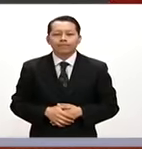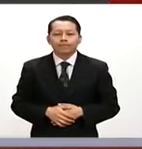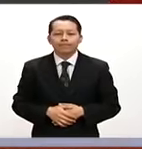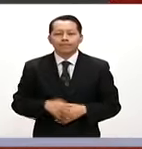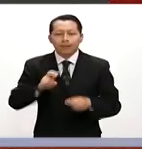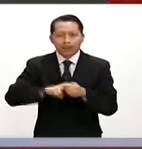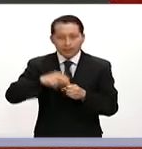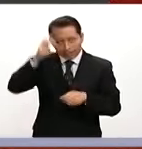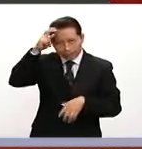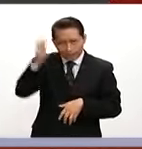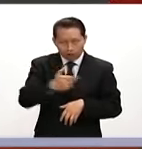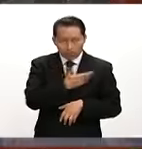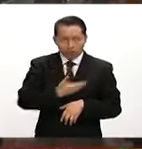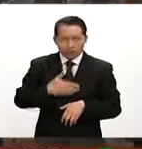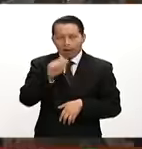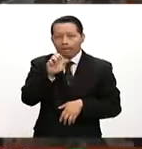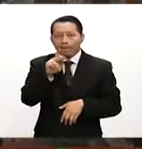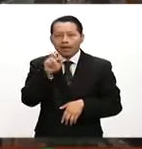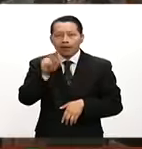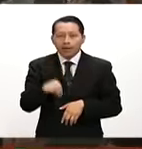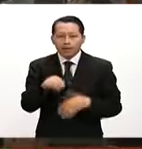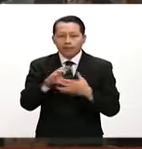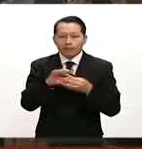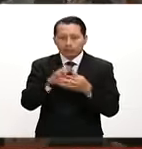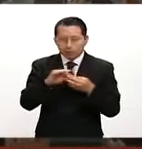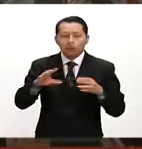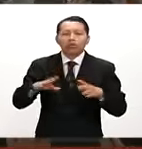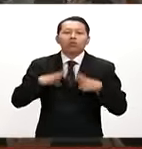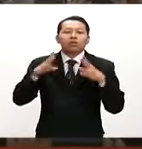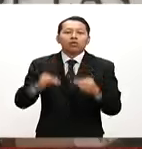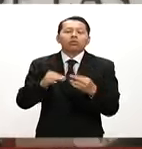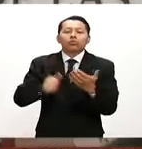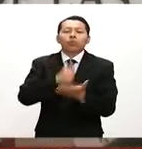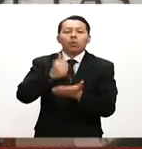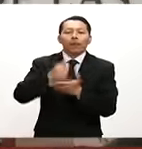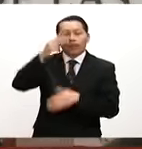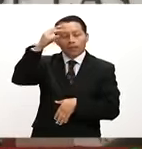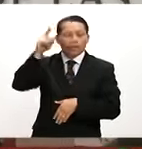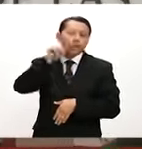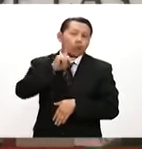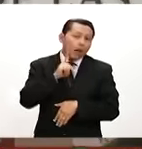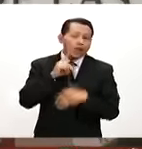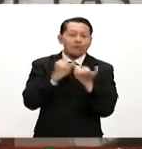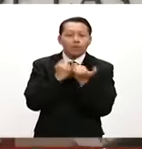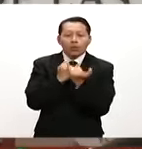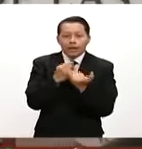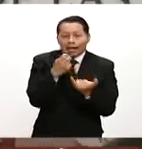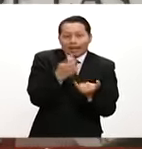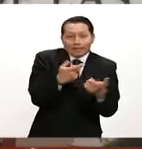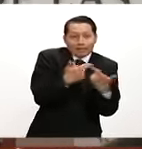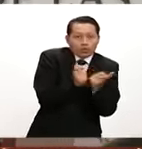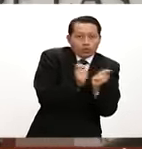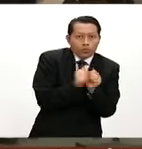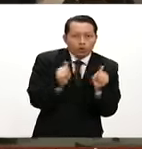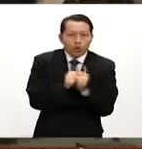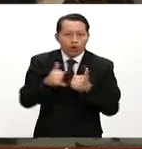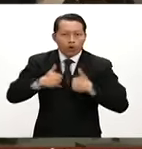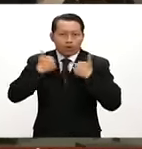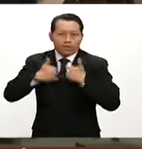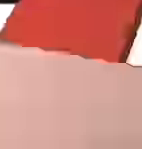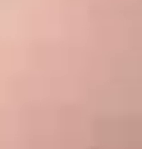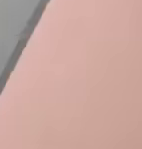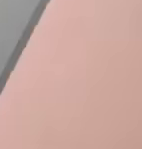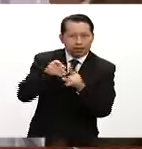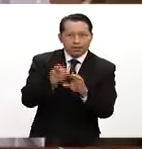En Hidalgo el presidente Enrique Peña Nieto inauguró la Ciudad de las Mujeres, donde dijo que este sector junto con el de los jóvenes son prioridad de su administración.